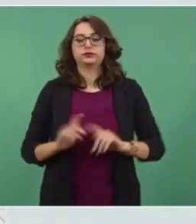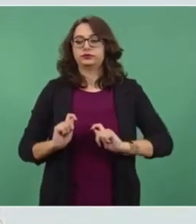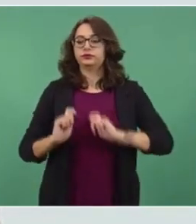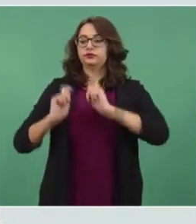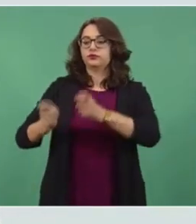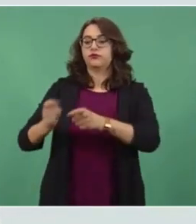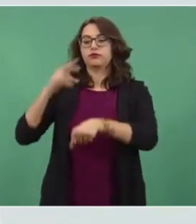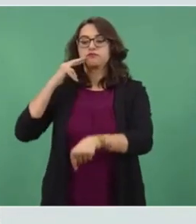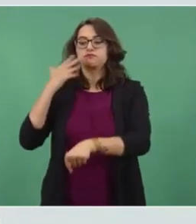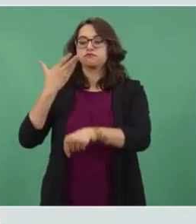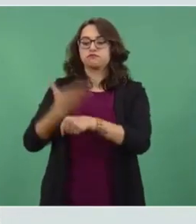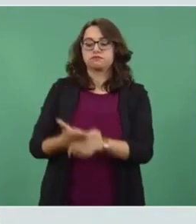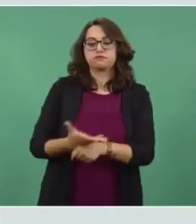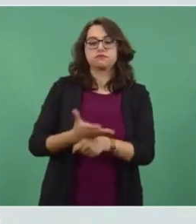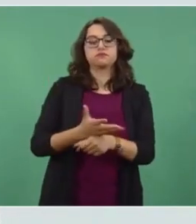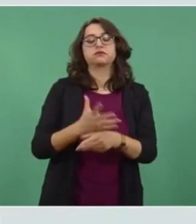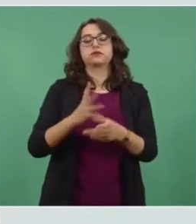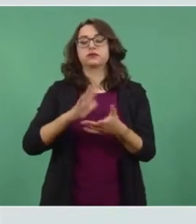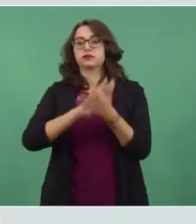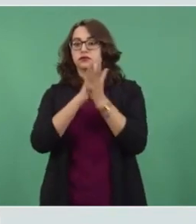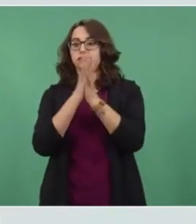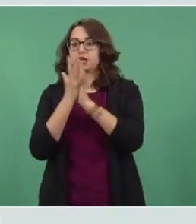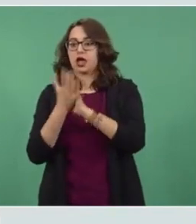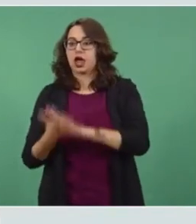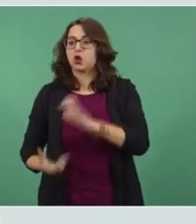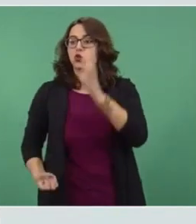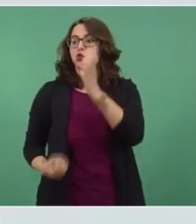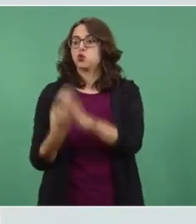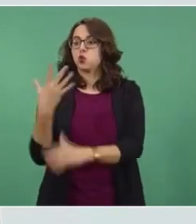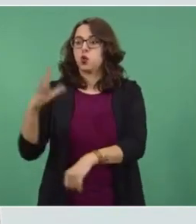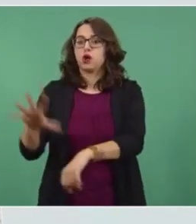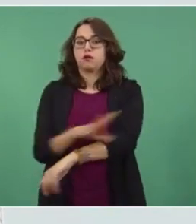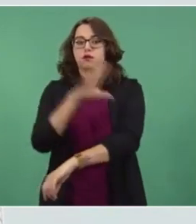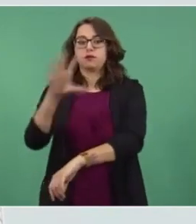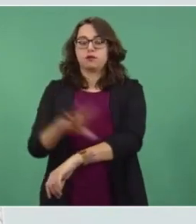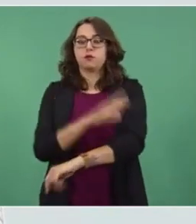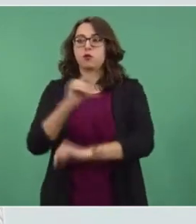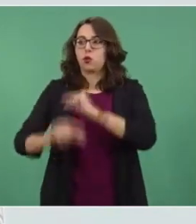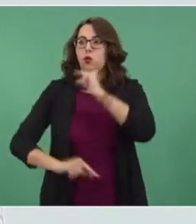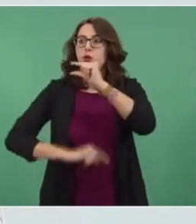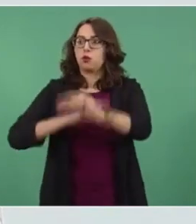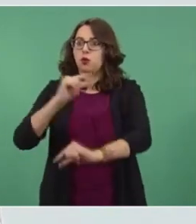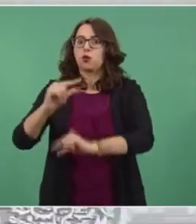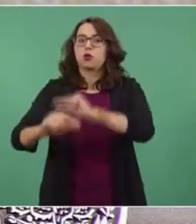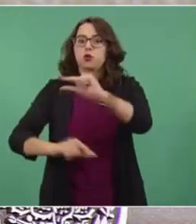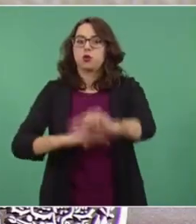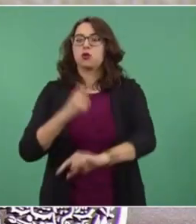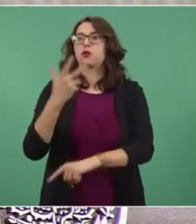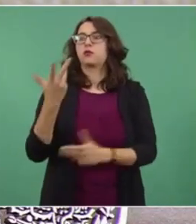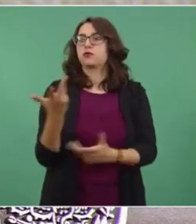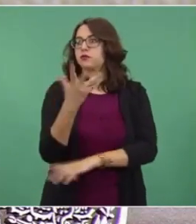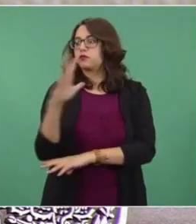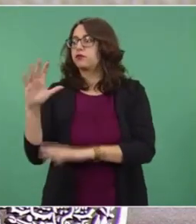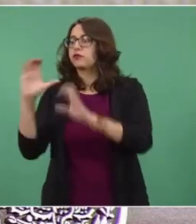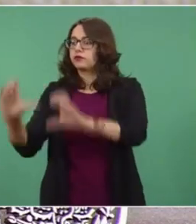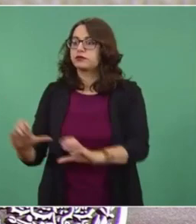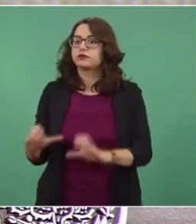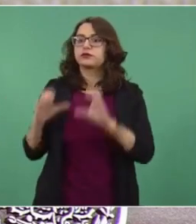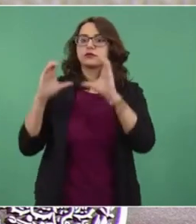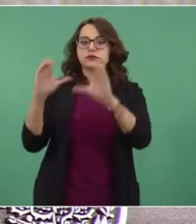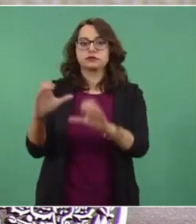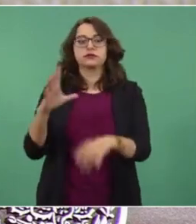cargo de la transición energética y utilizará de manera sustentable todas las fuentes de energía